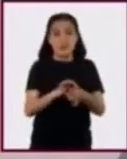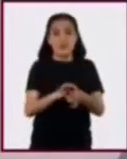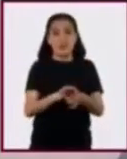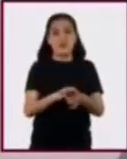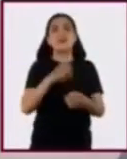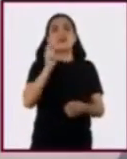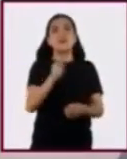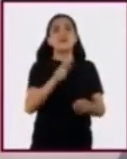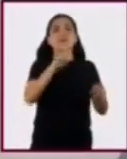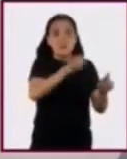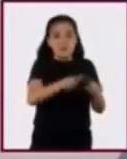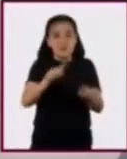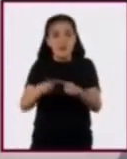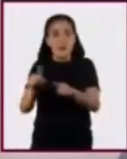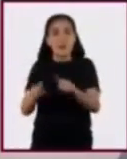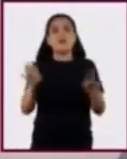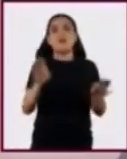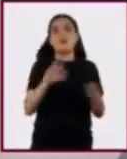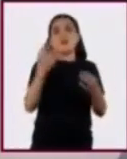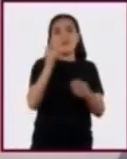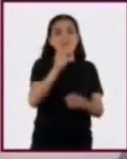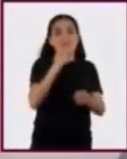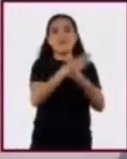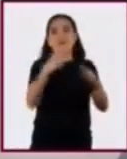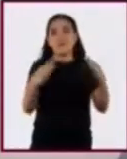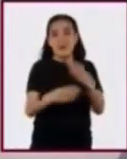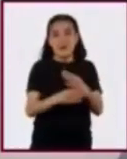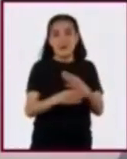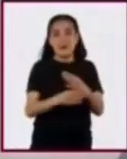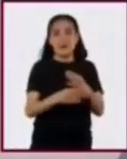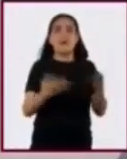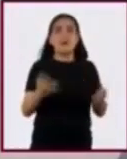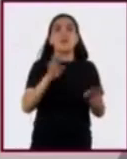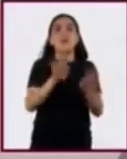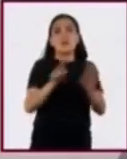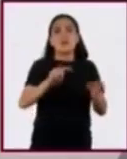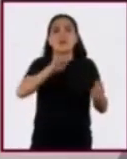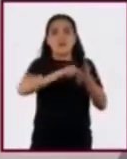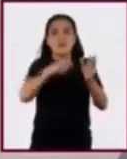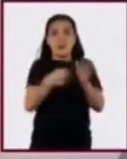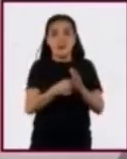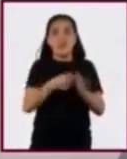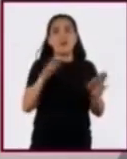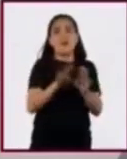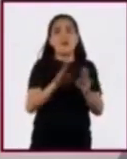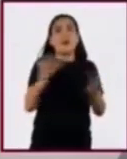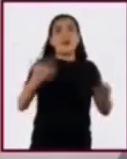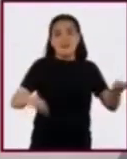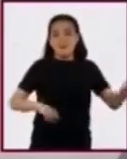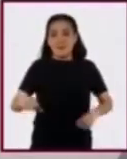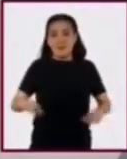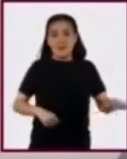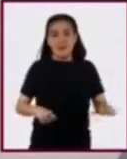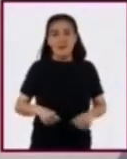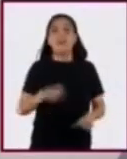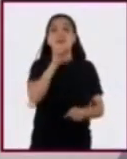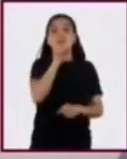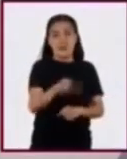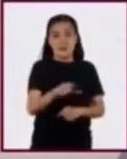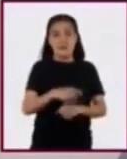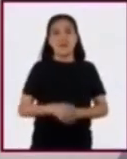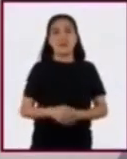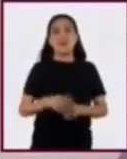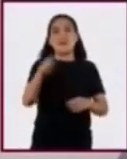por la interrelación de los materiales, los medios técnicos, las acciones y por supuesto,